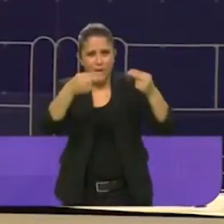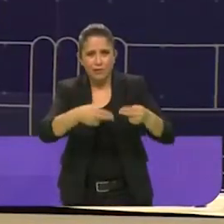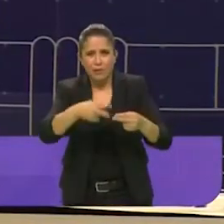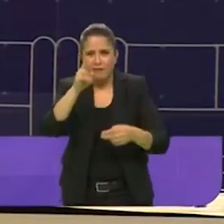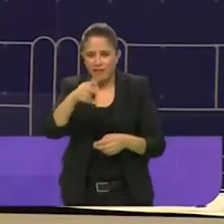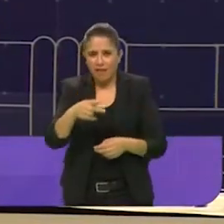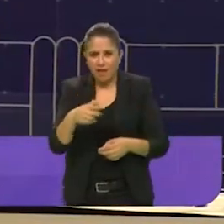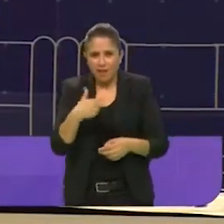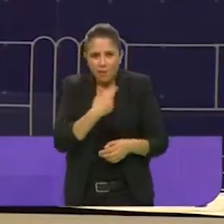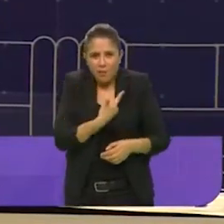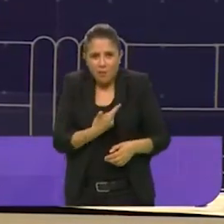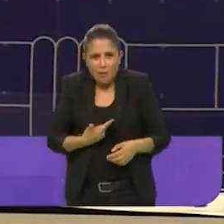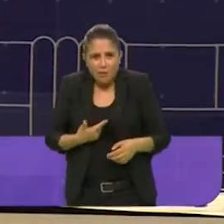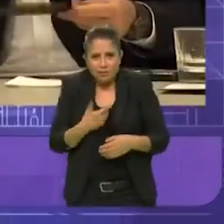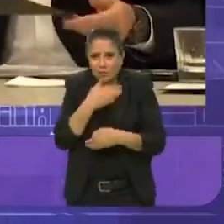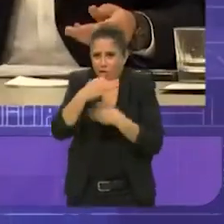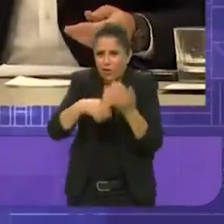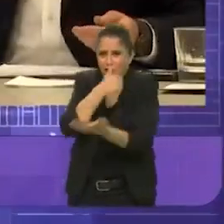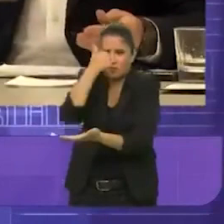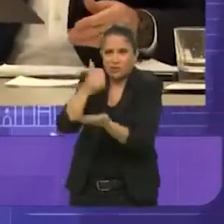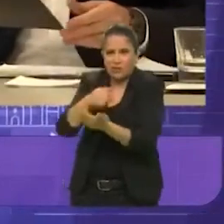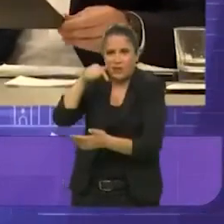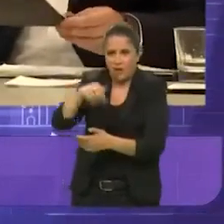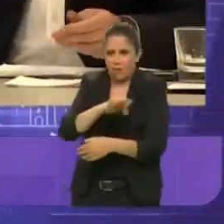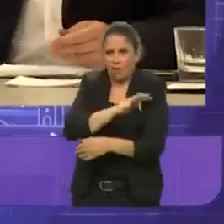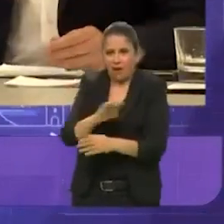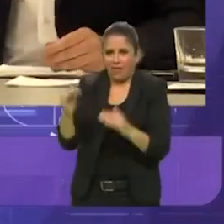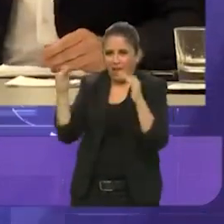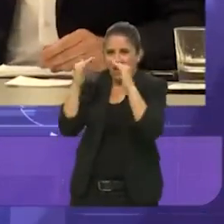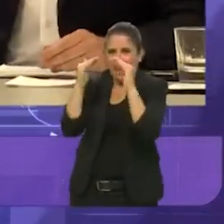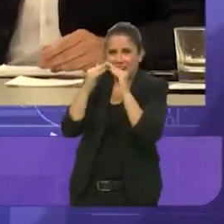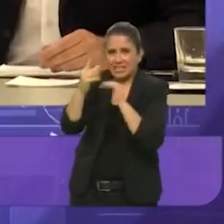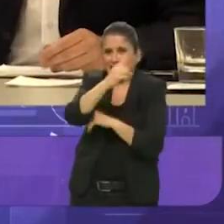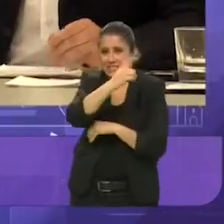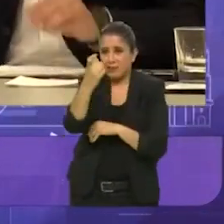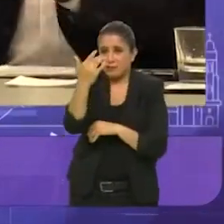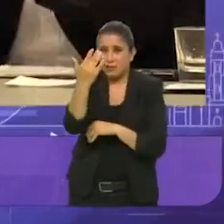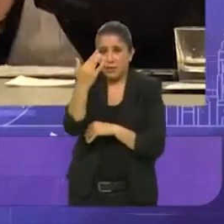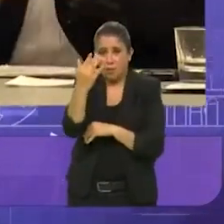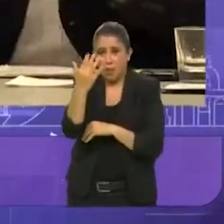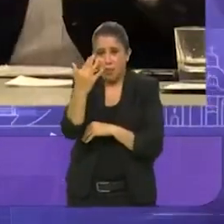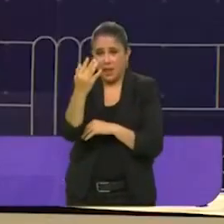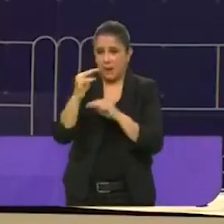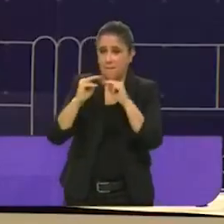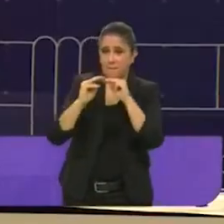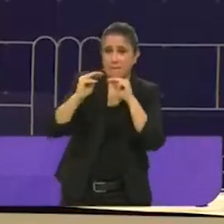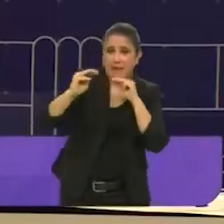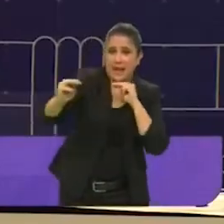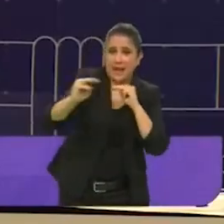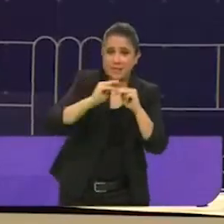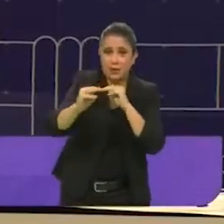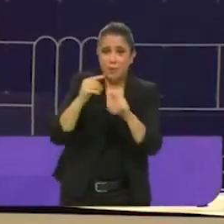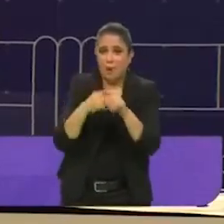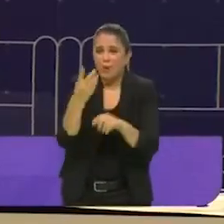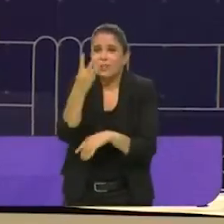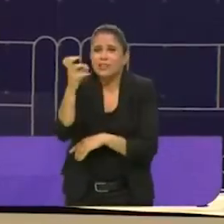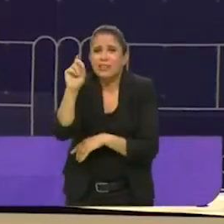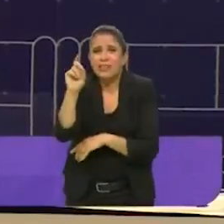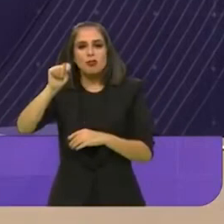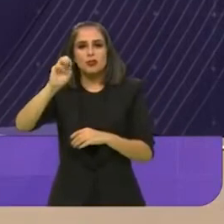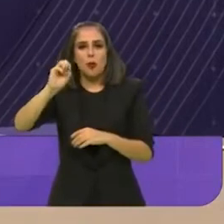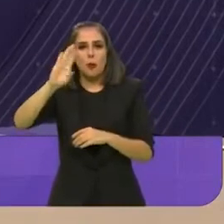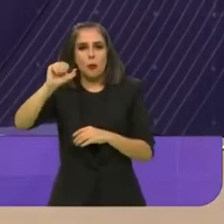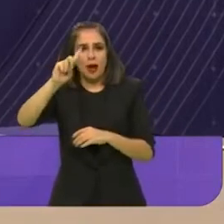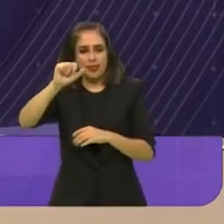encantado que todos en la ciudad pudiéramos tener un inmueble de 152 metros cuadrados por 339